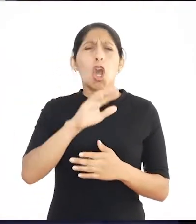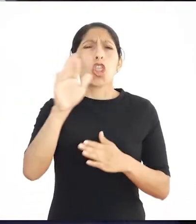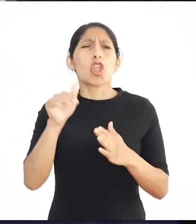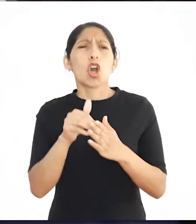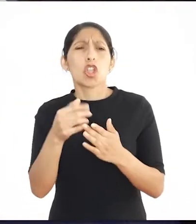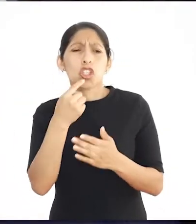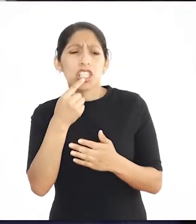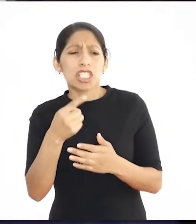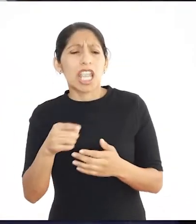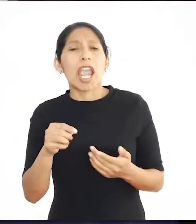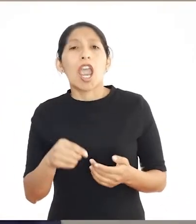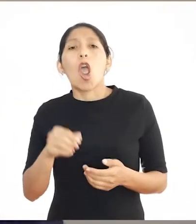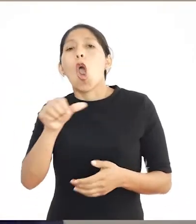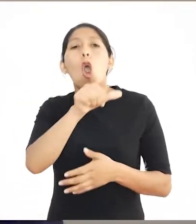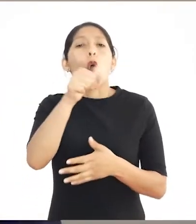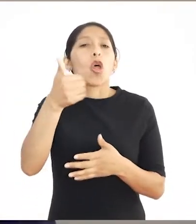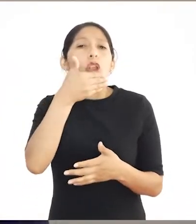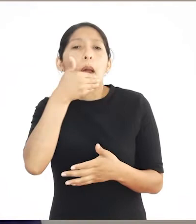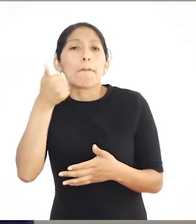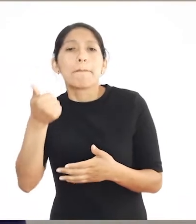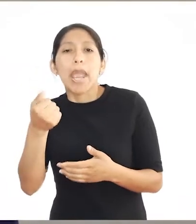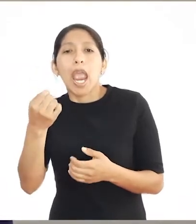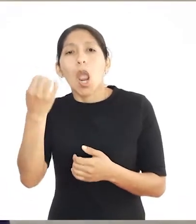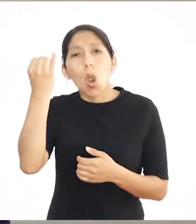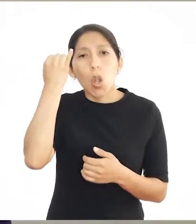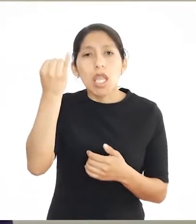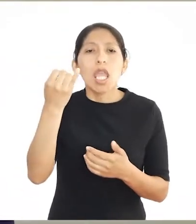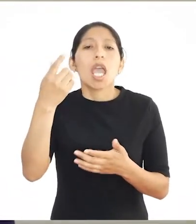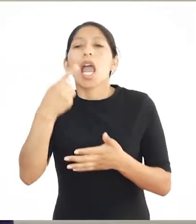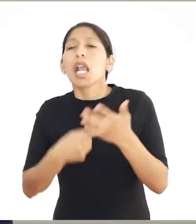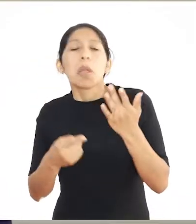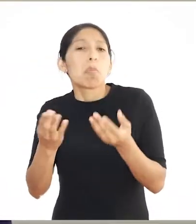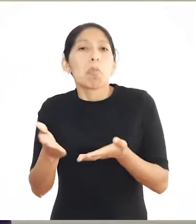Todas dicen lo mismo. Dame mejores opciones.